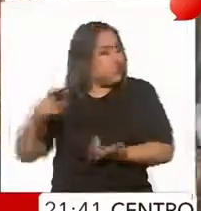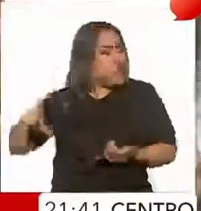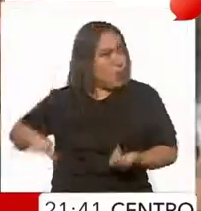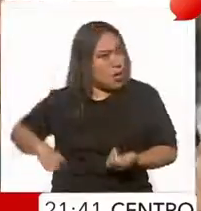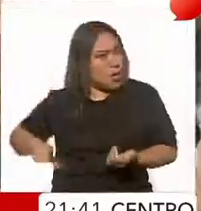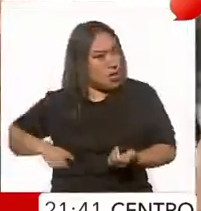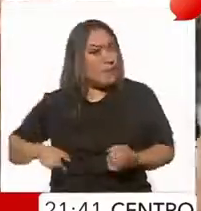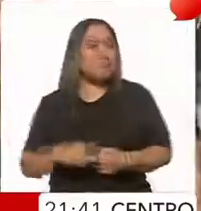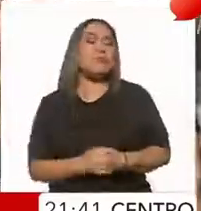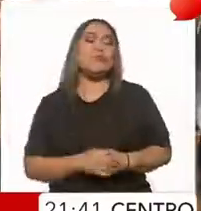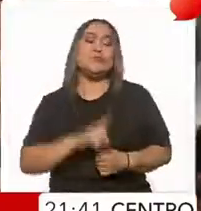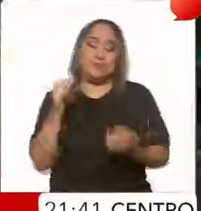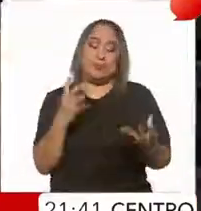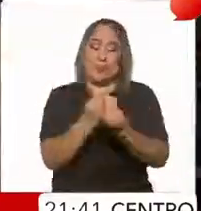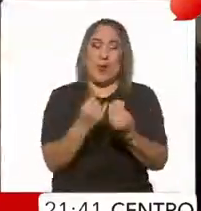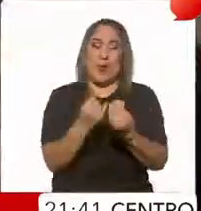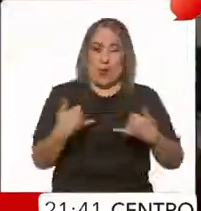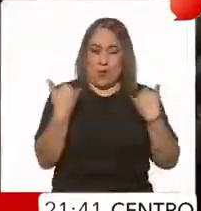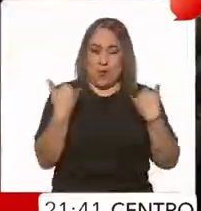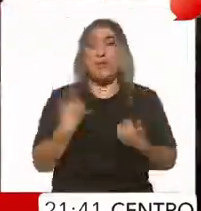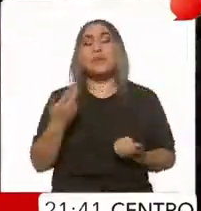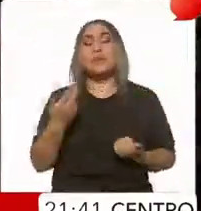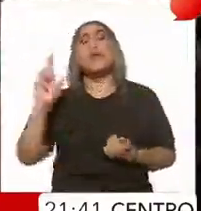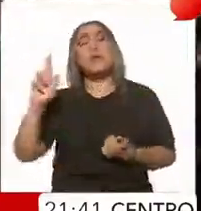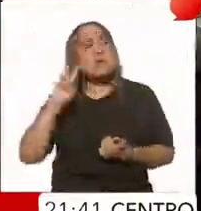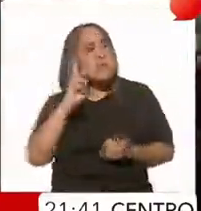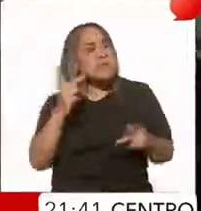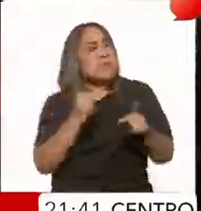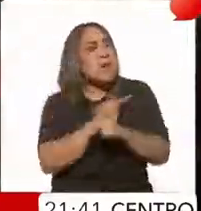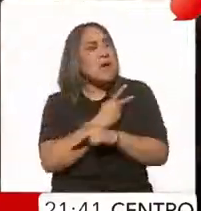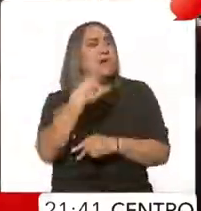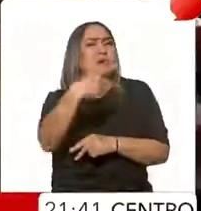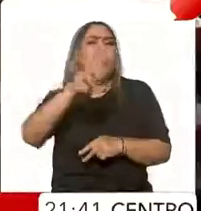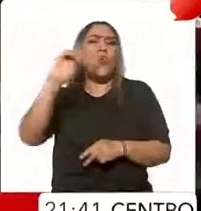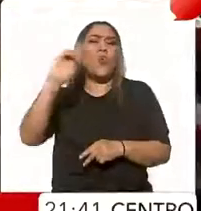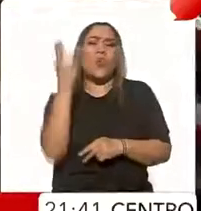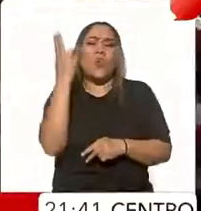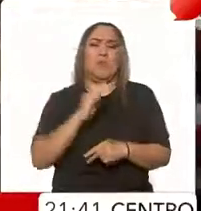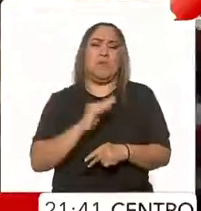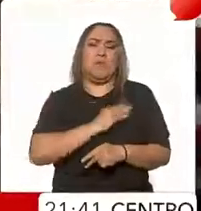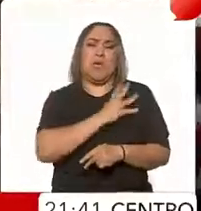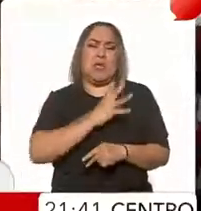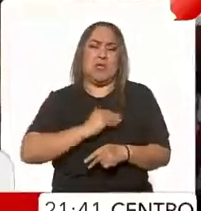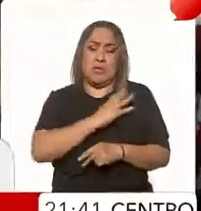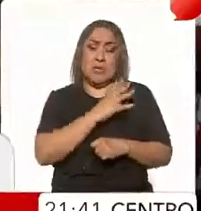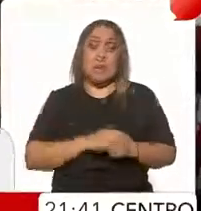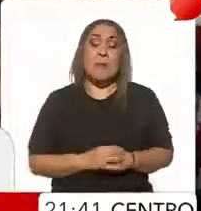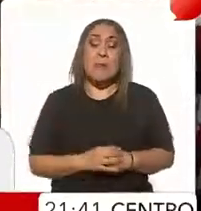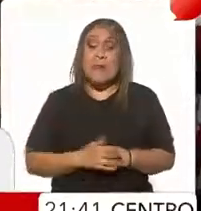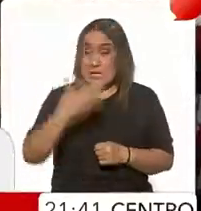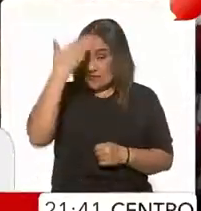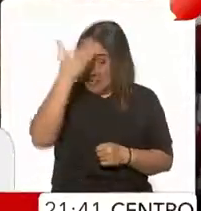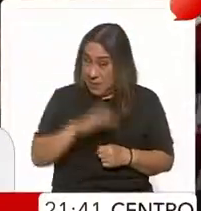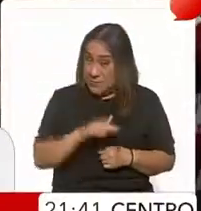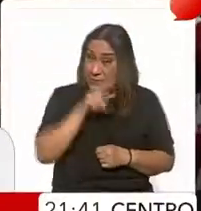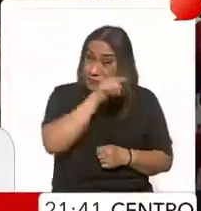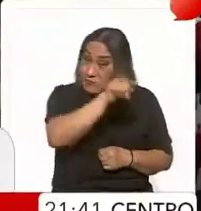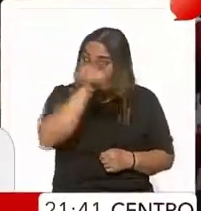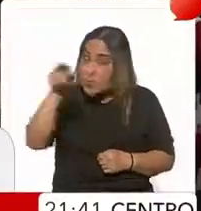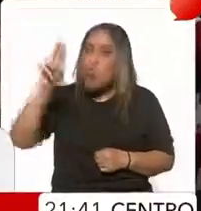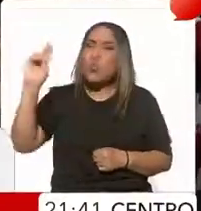Al reunirse con jóvenes, Galvez Ruiz criticó a las universidades del bienestar. Y tú sabes que estas universidades